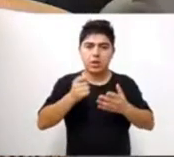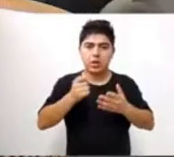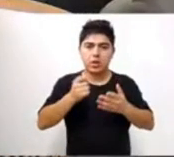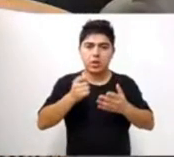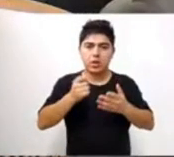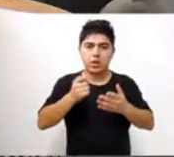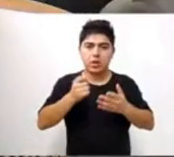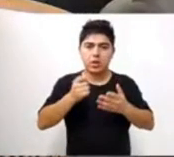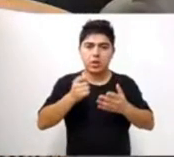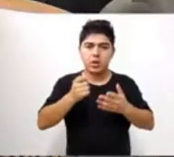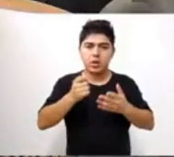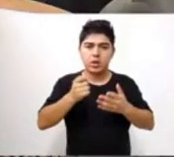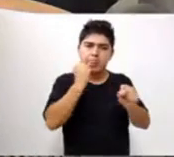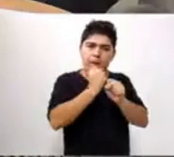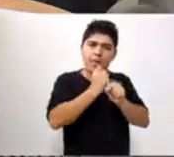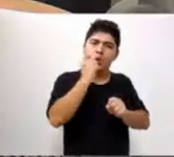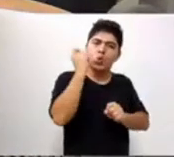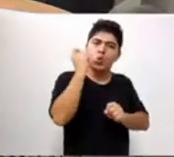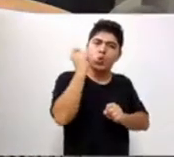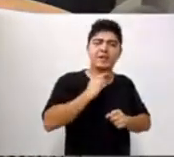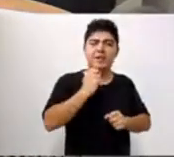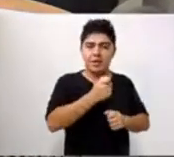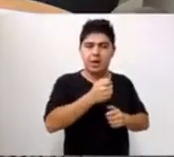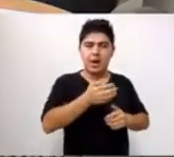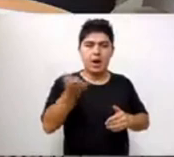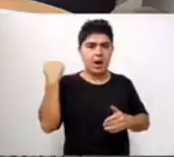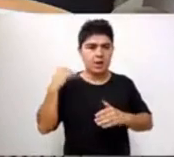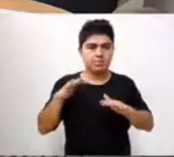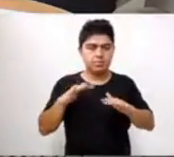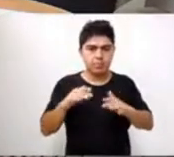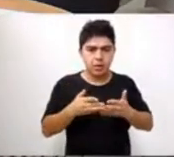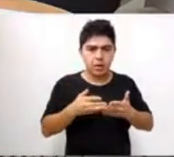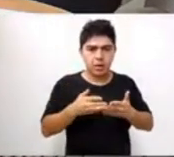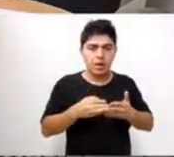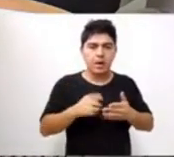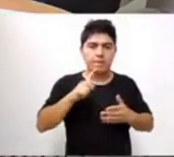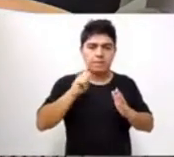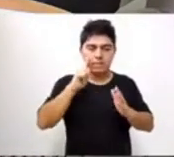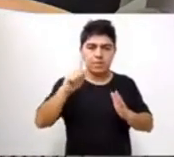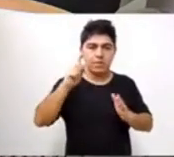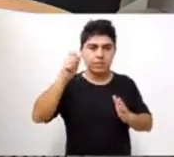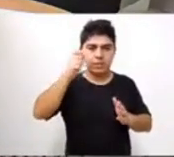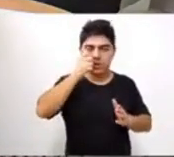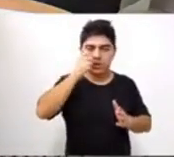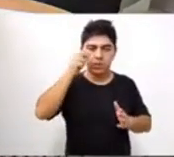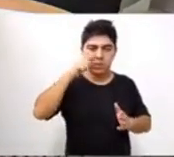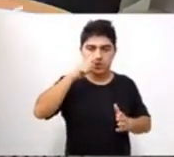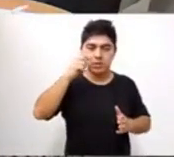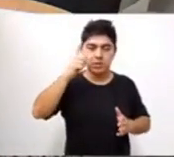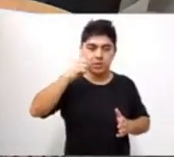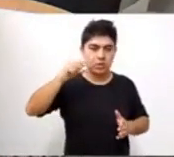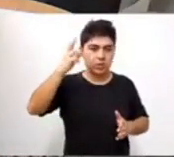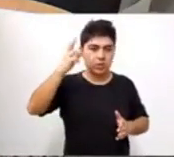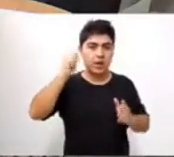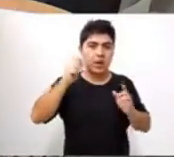tarea social que Micaela realizaba. Que la ley número 27.499 fue impulsada por la familia Micaela García